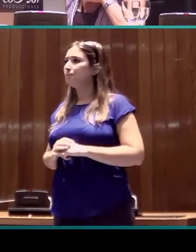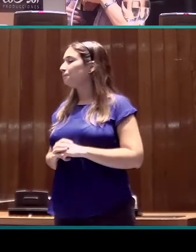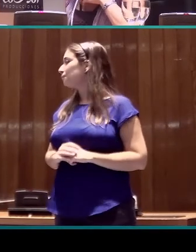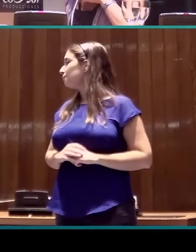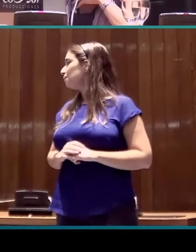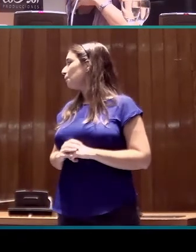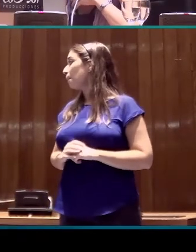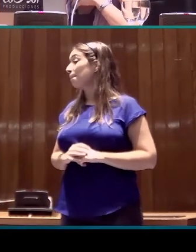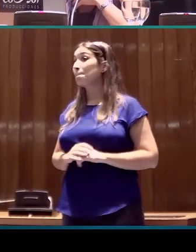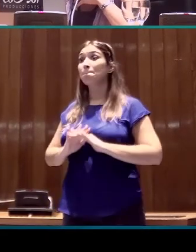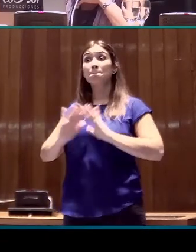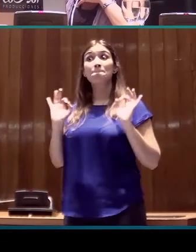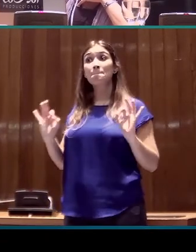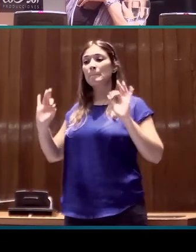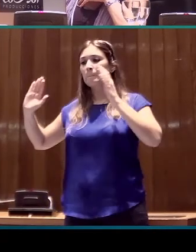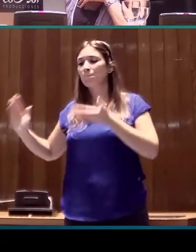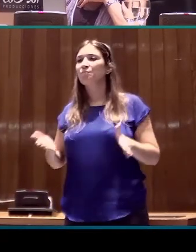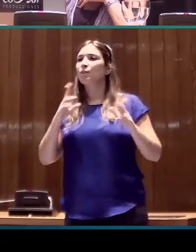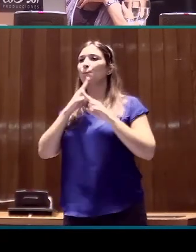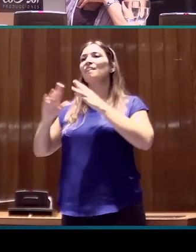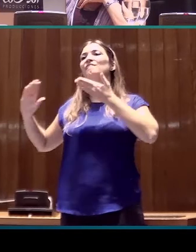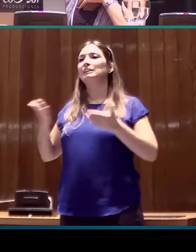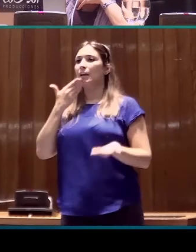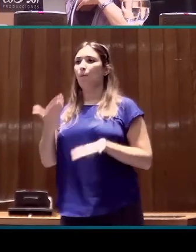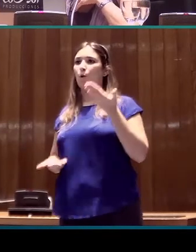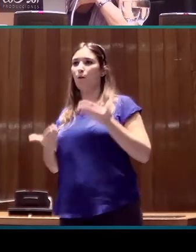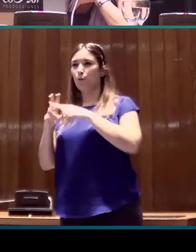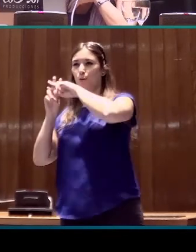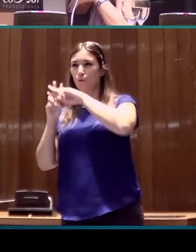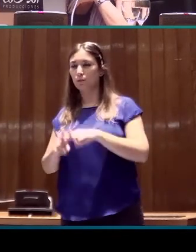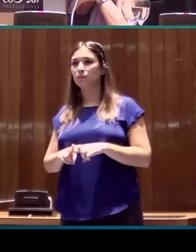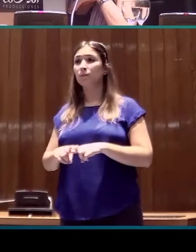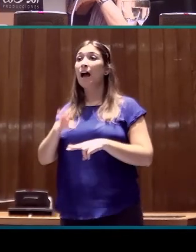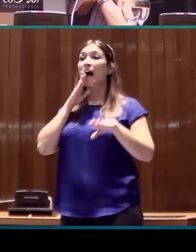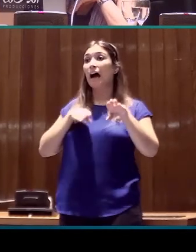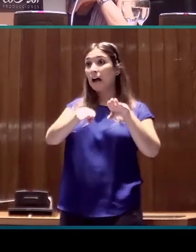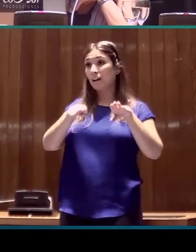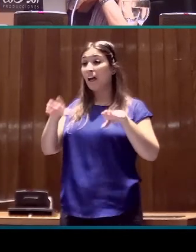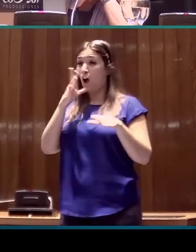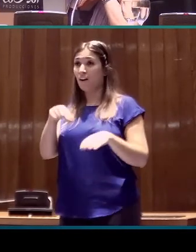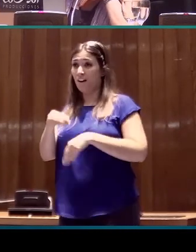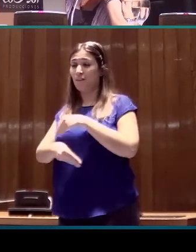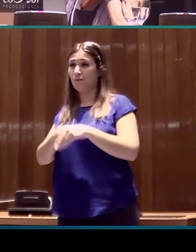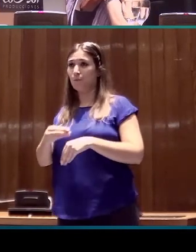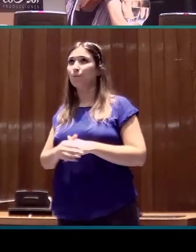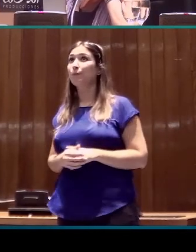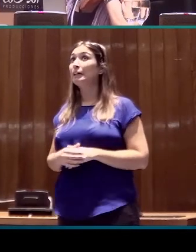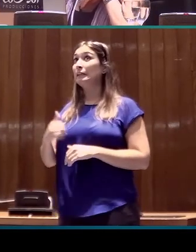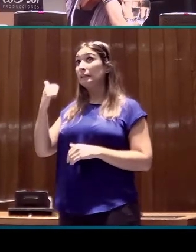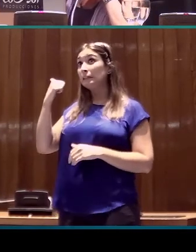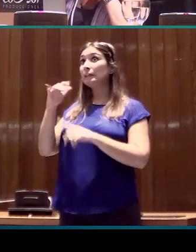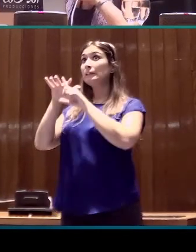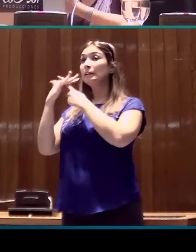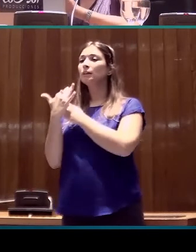Y finalmente, pasaremos a la fase de la evaluación, que esto en paralelo también lo estamos haciendo. Aquí estamos evaluando